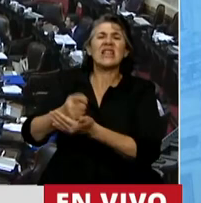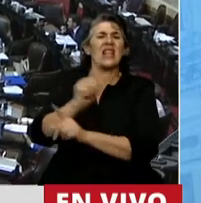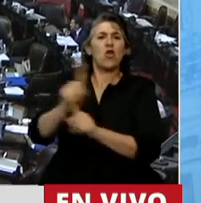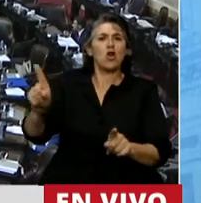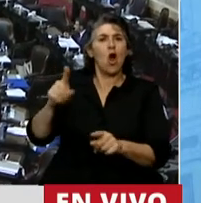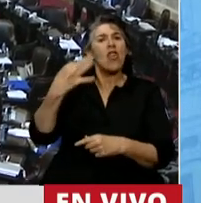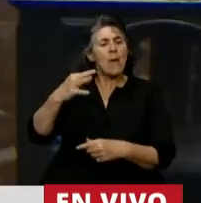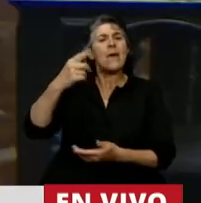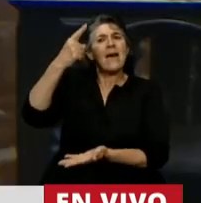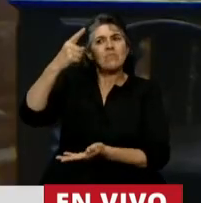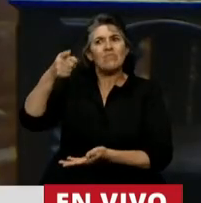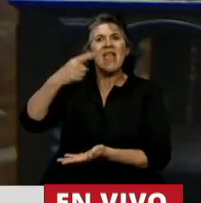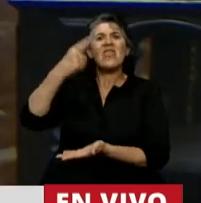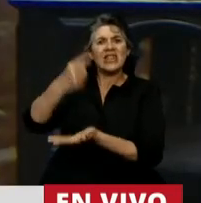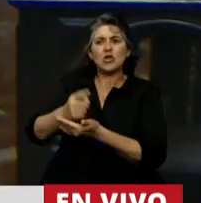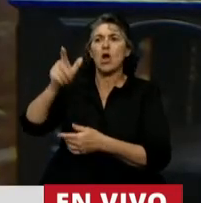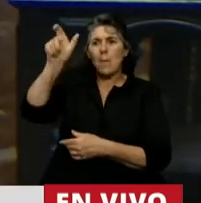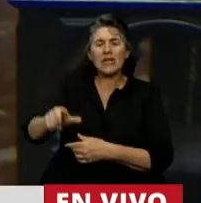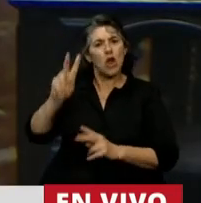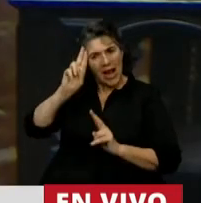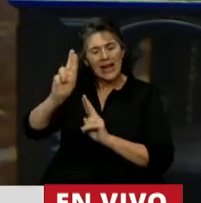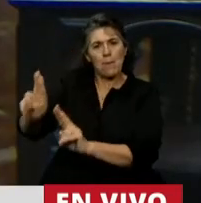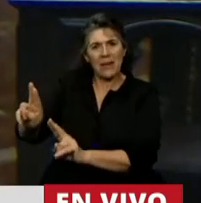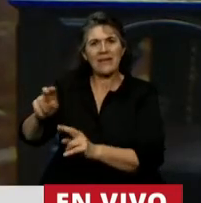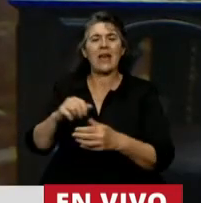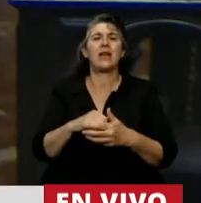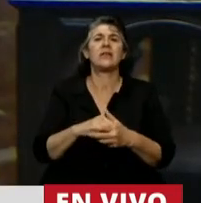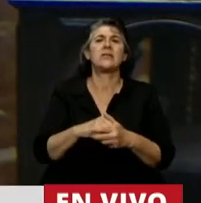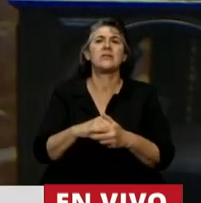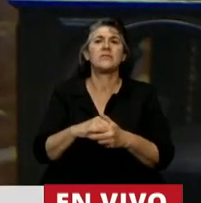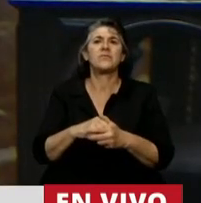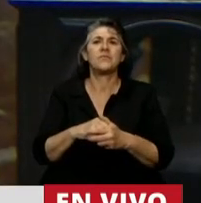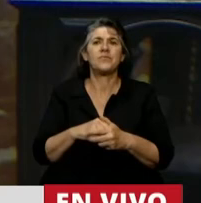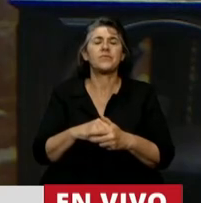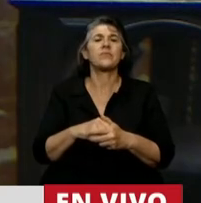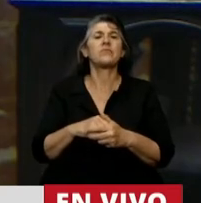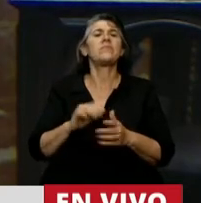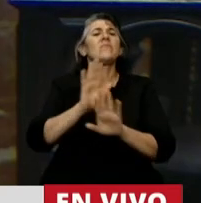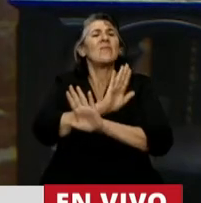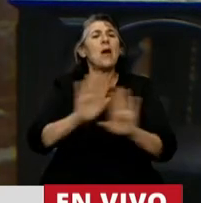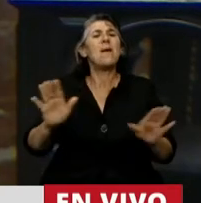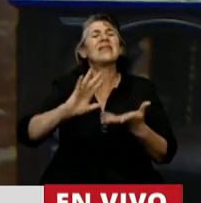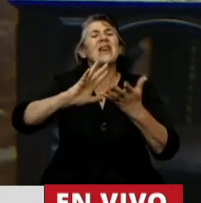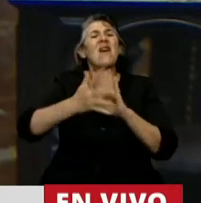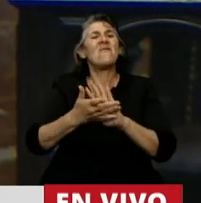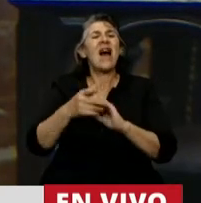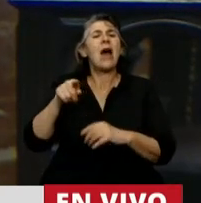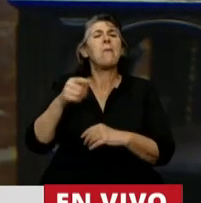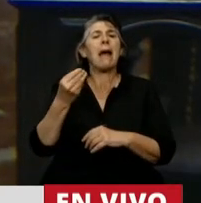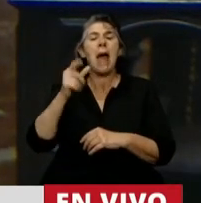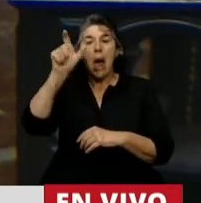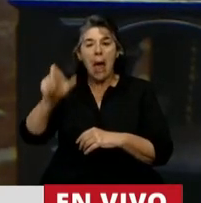respetar la libertad, terminar de utilizar a las mujeres como instrumentos para otros